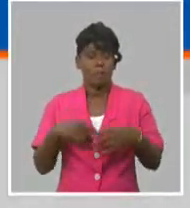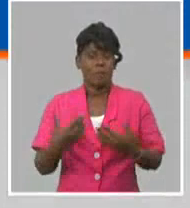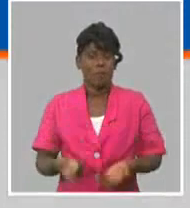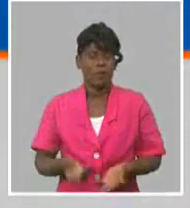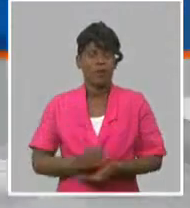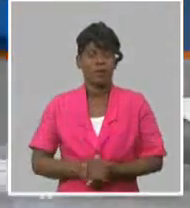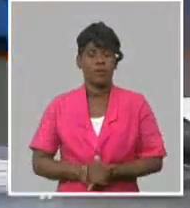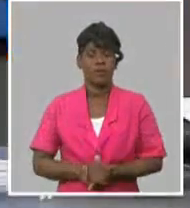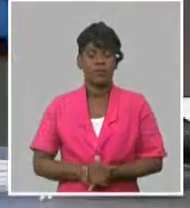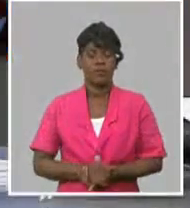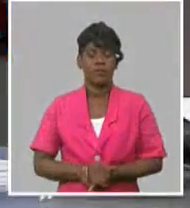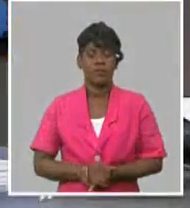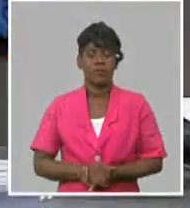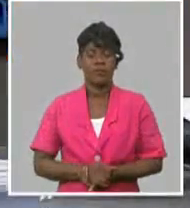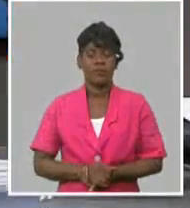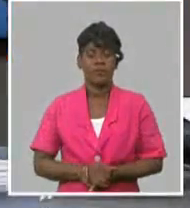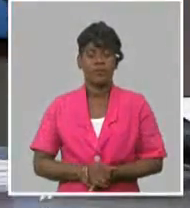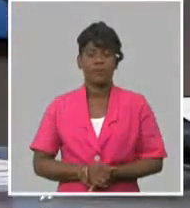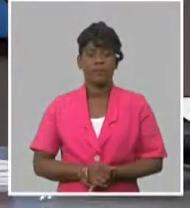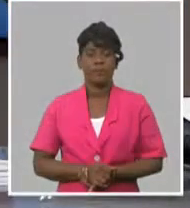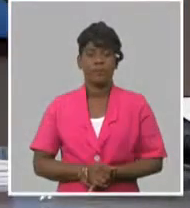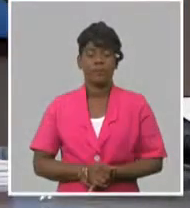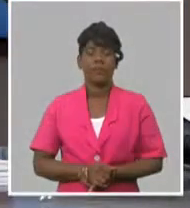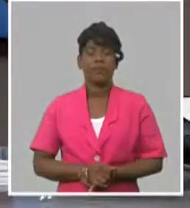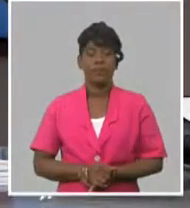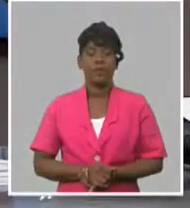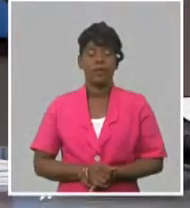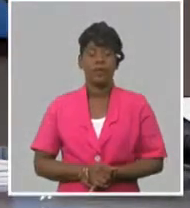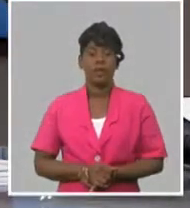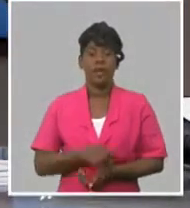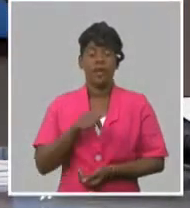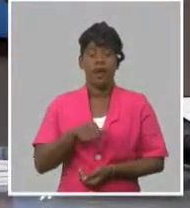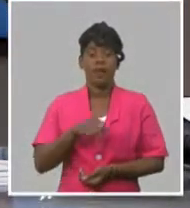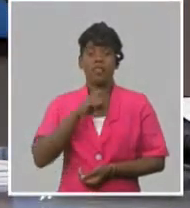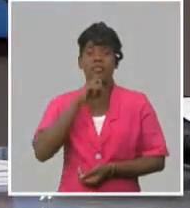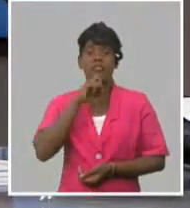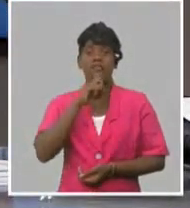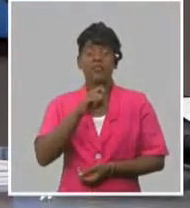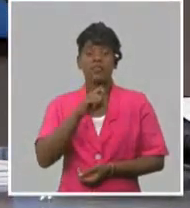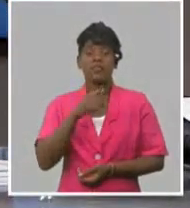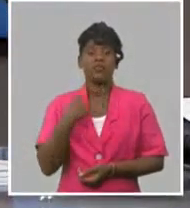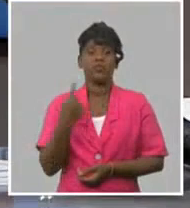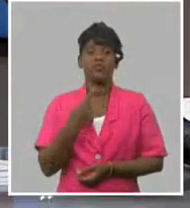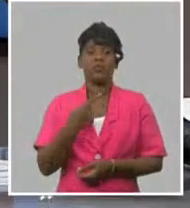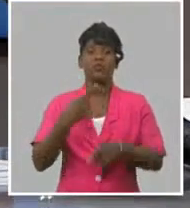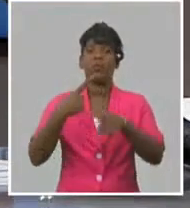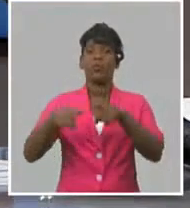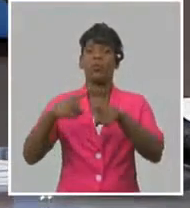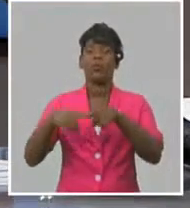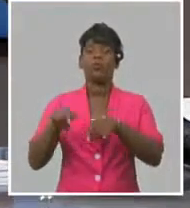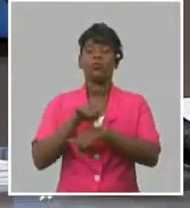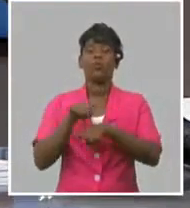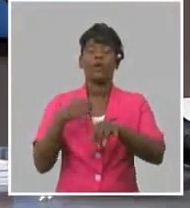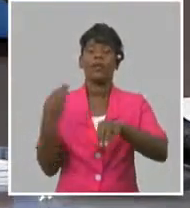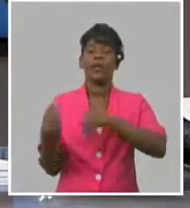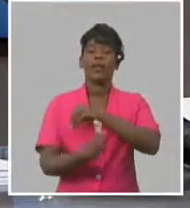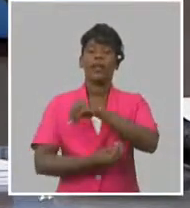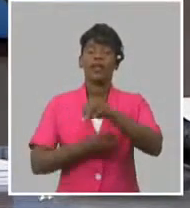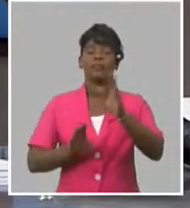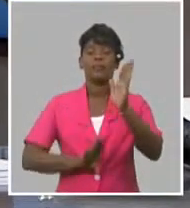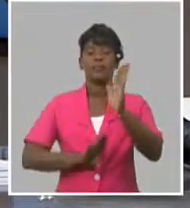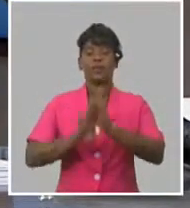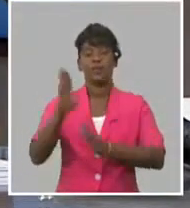Aparte ya lo dije, no va a ser posible avanzar en las otras transformaciones de la economía